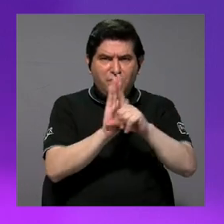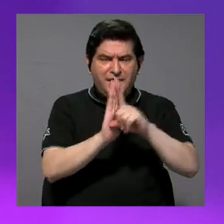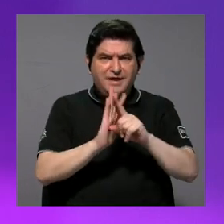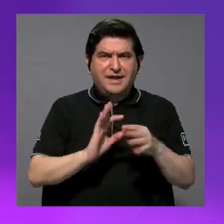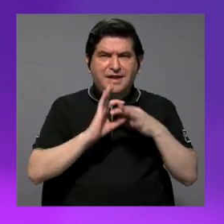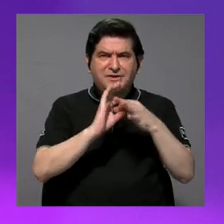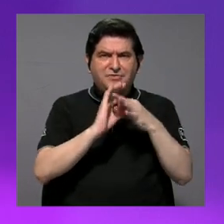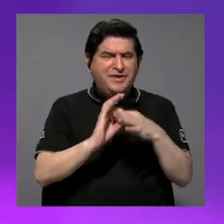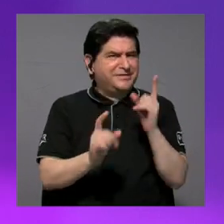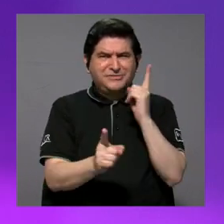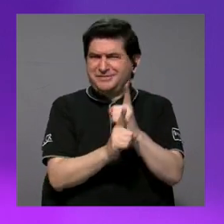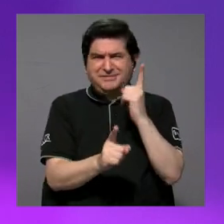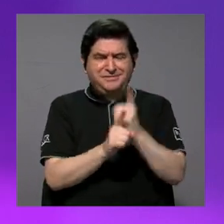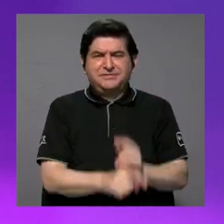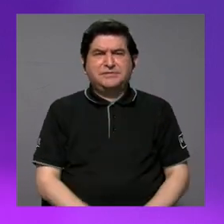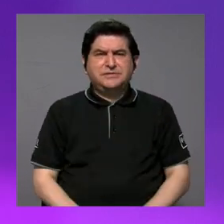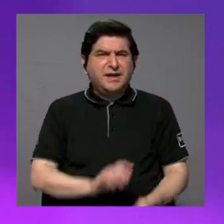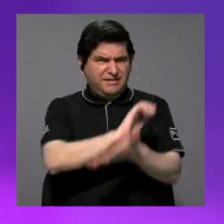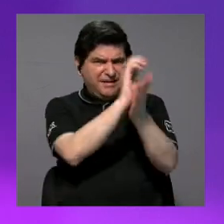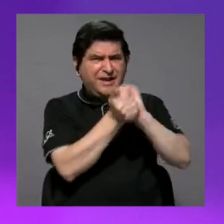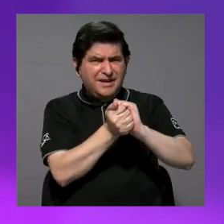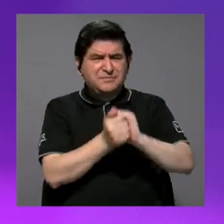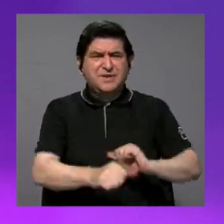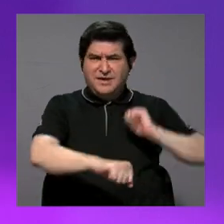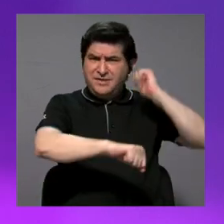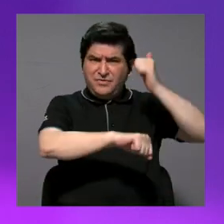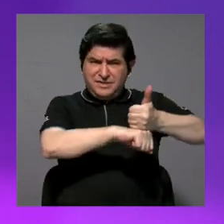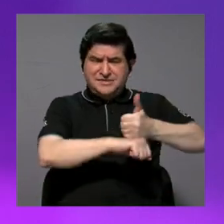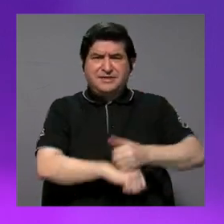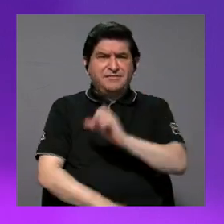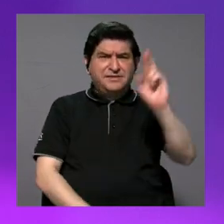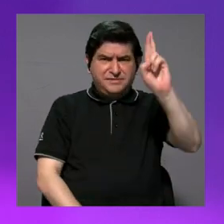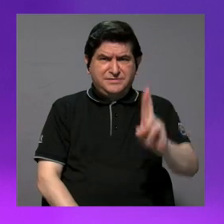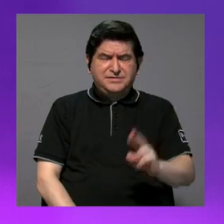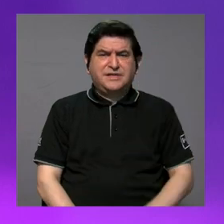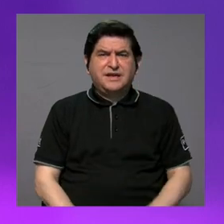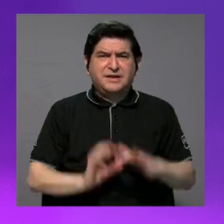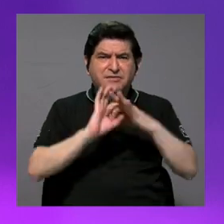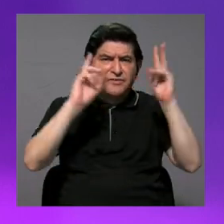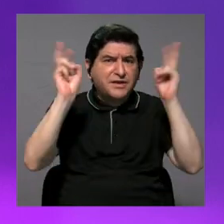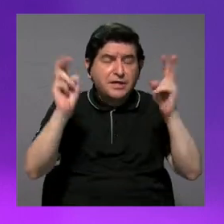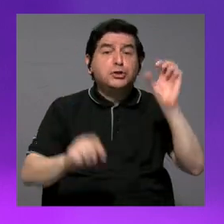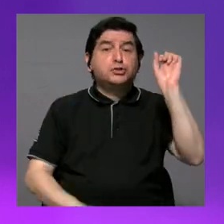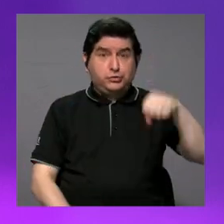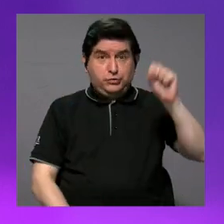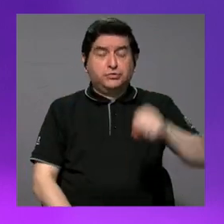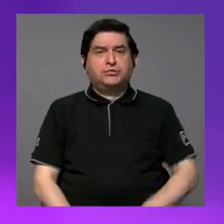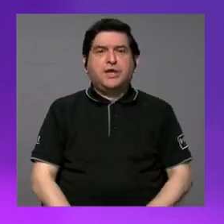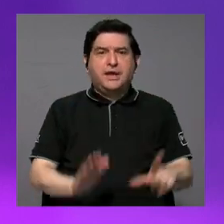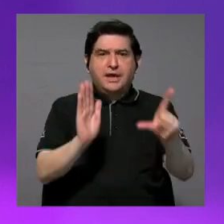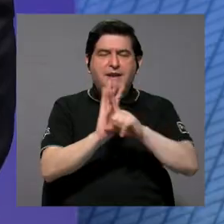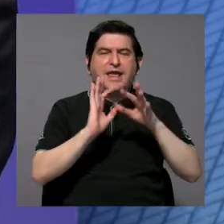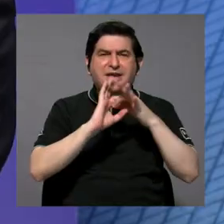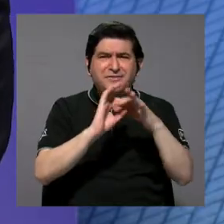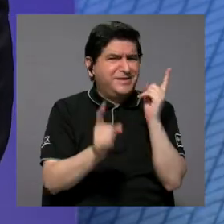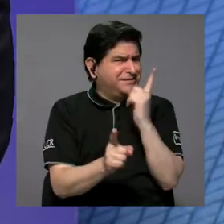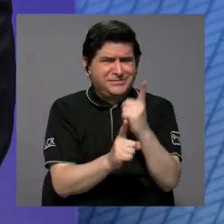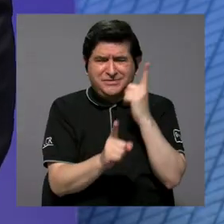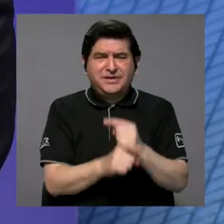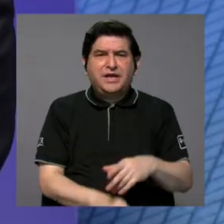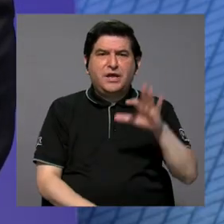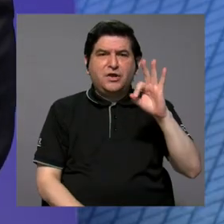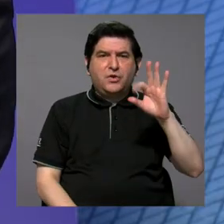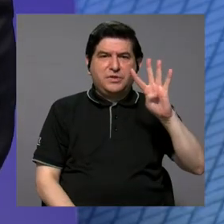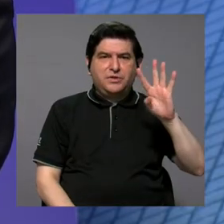relaciones impropias. ¿Esta ley ha cambiado la configuración que tenemos en Costa Rica alrededor de este tema? Sí, realmente la ley, la ley de relaciones impropias, la